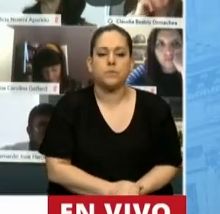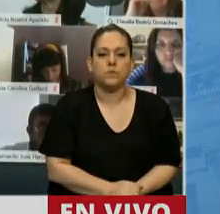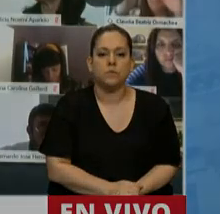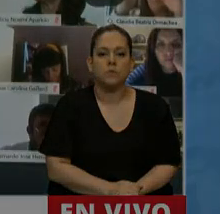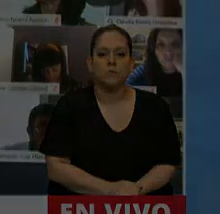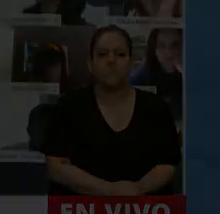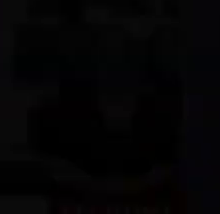diputado Correa.